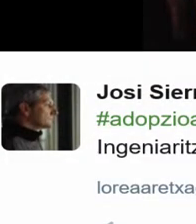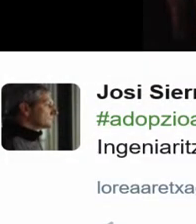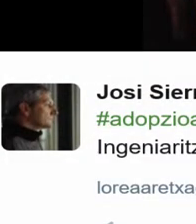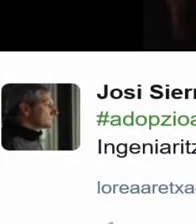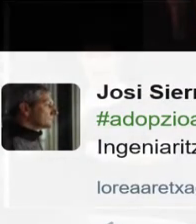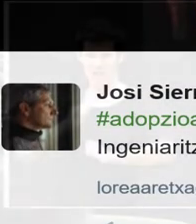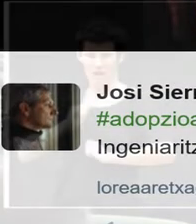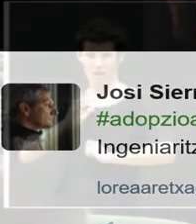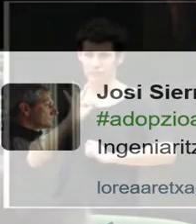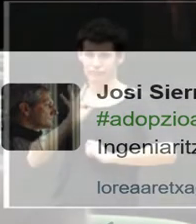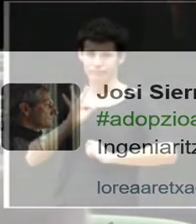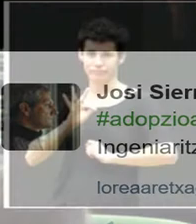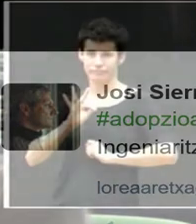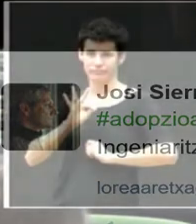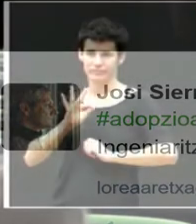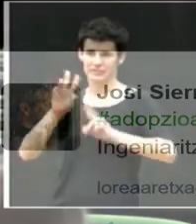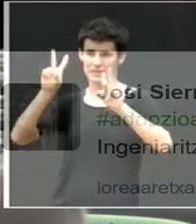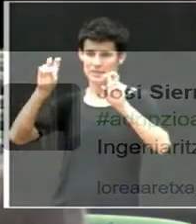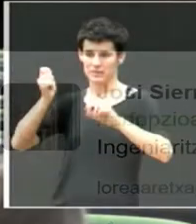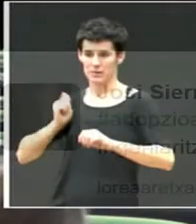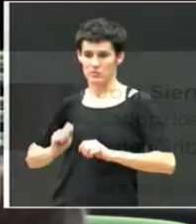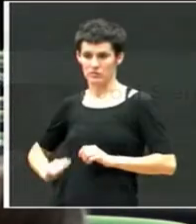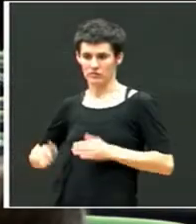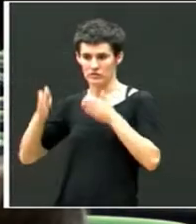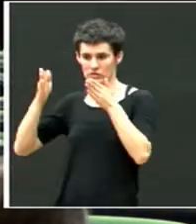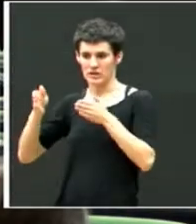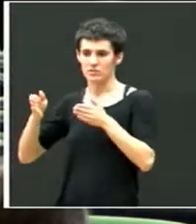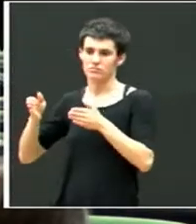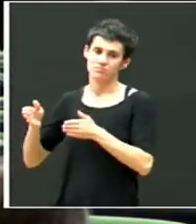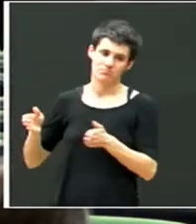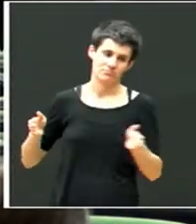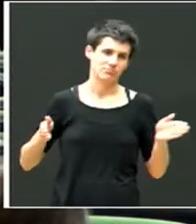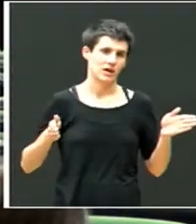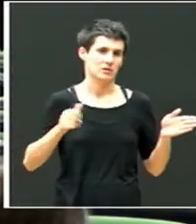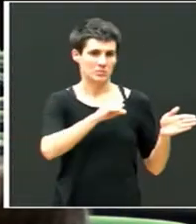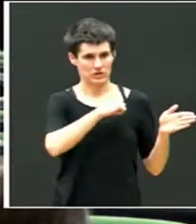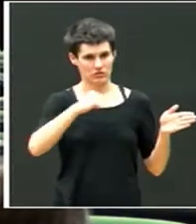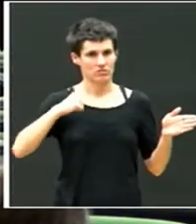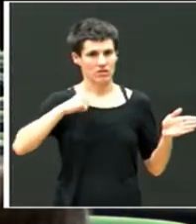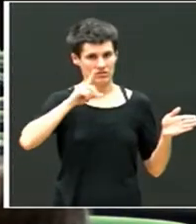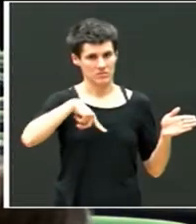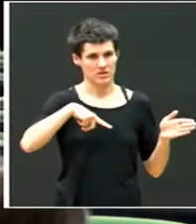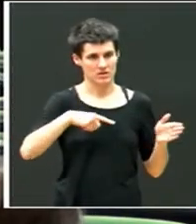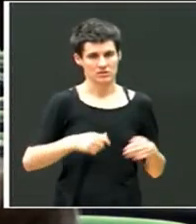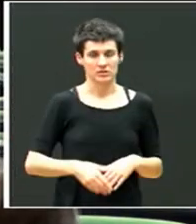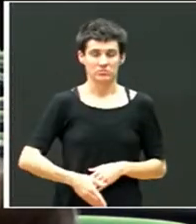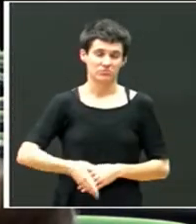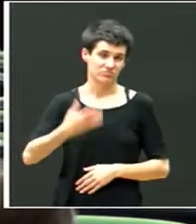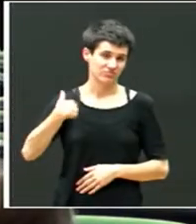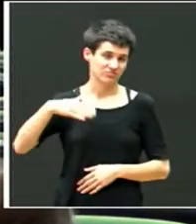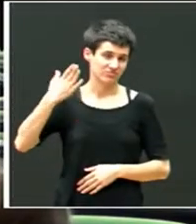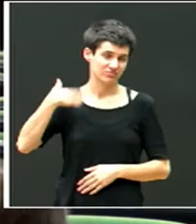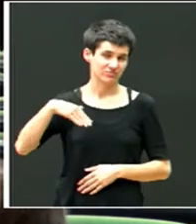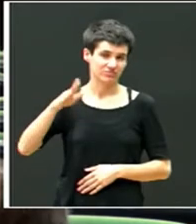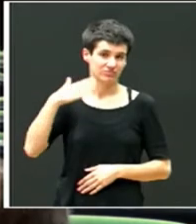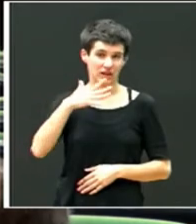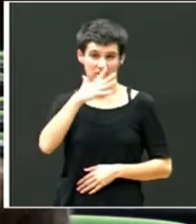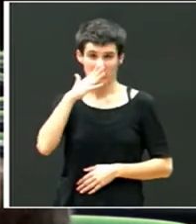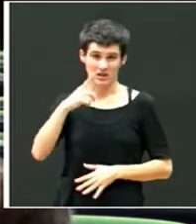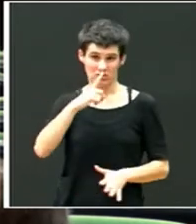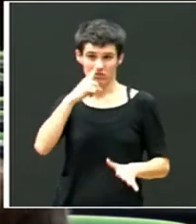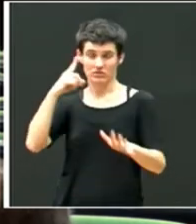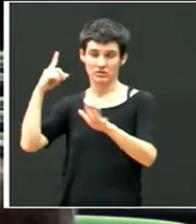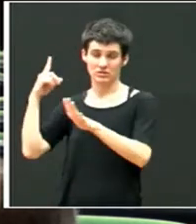no solo en el plano profesional sino también en el personal. En un principio, hace cinco o seis años,